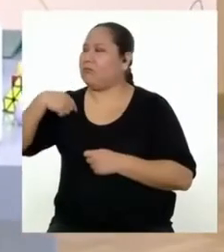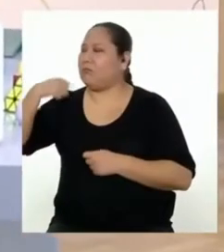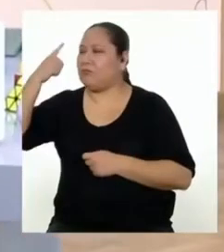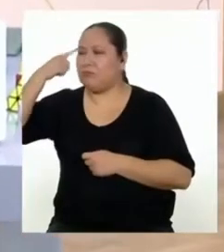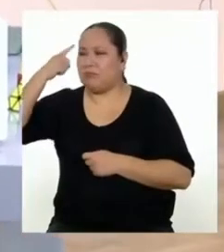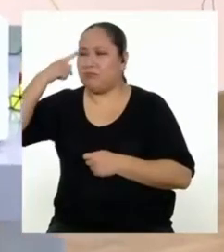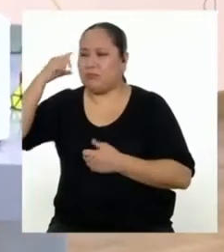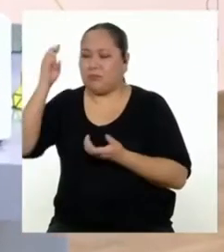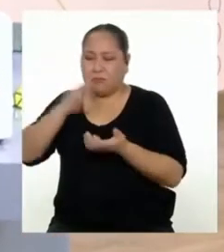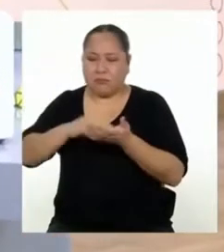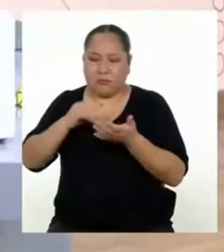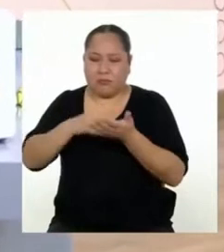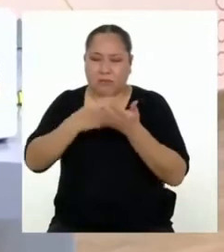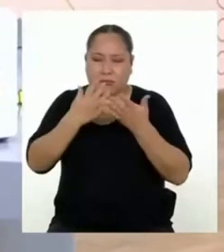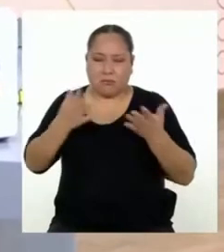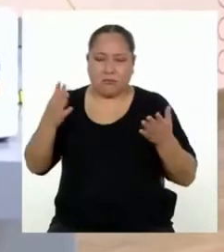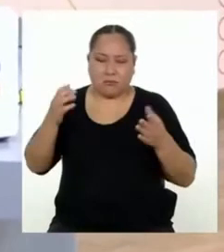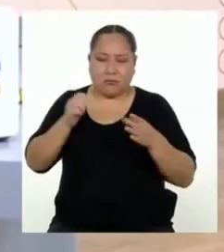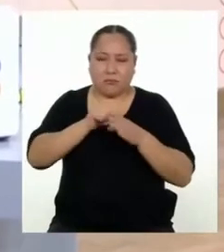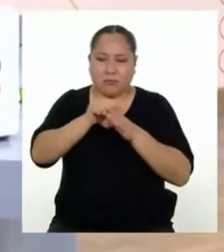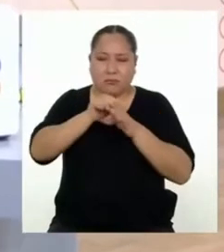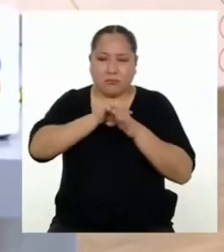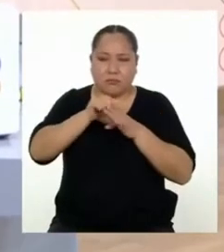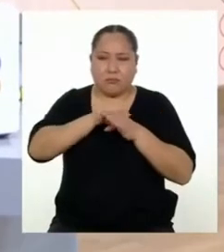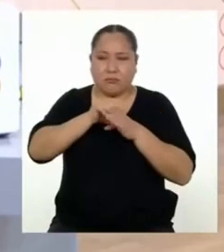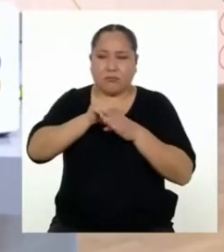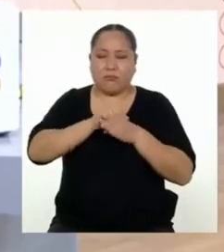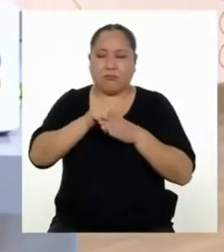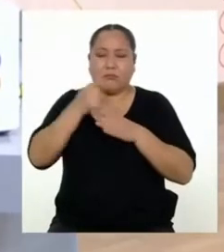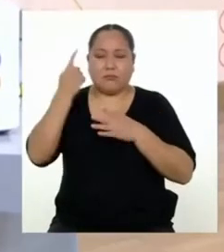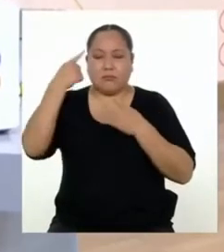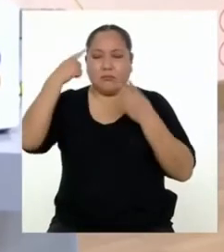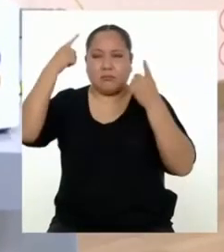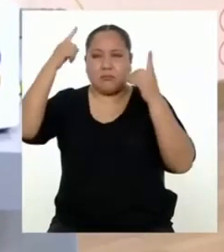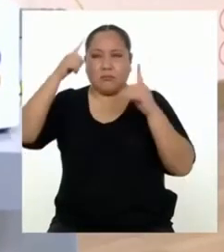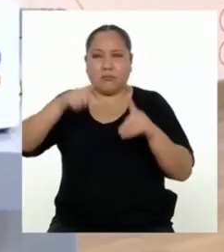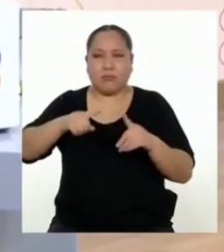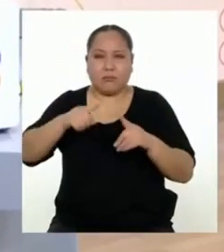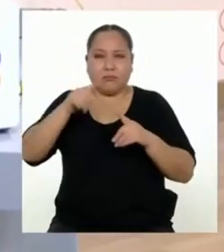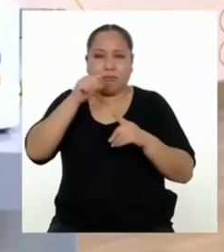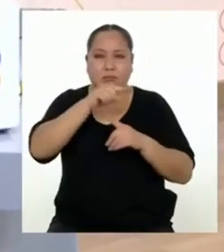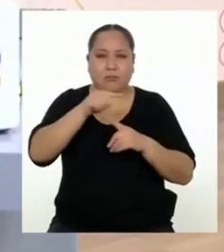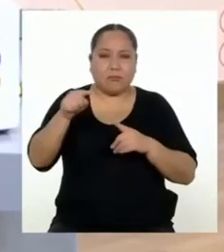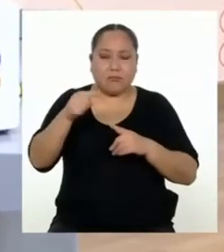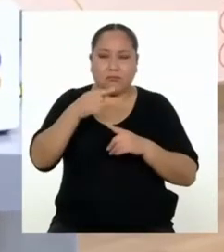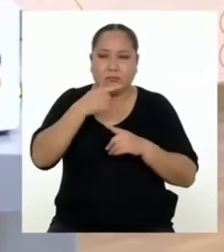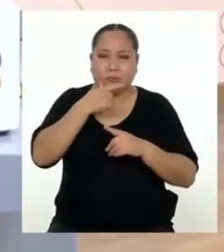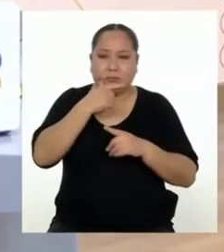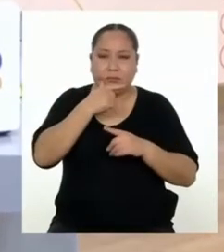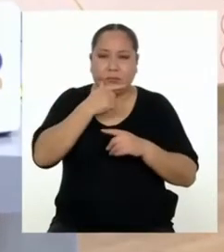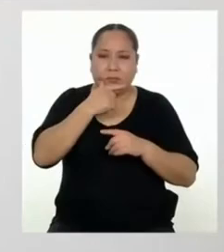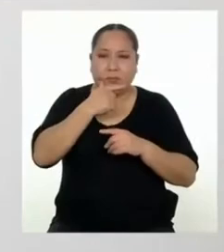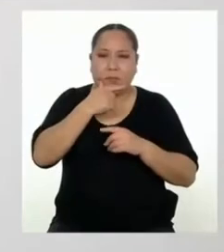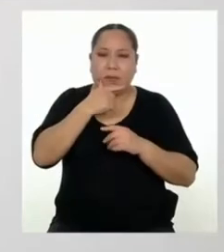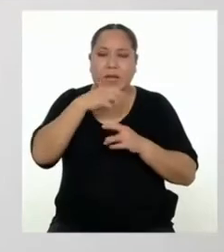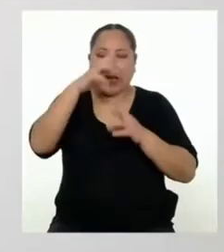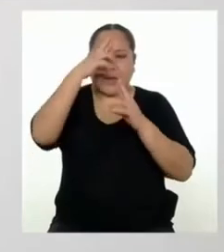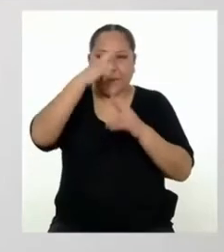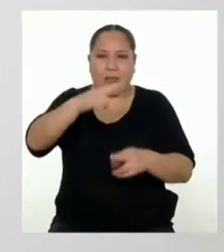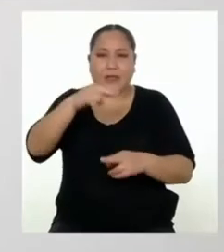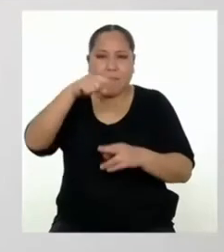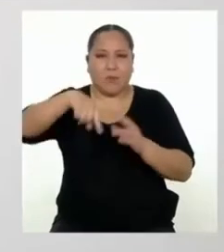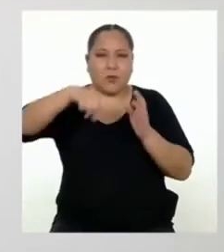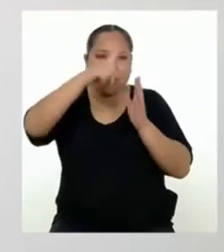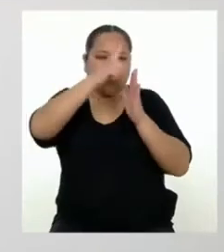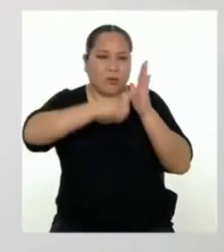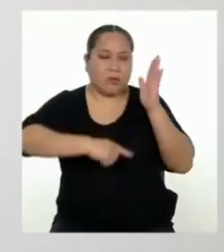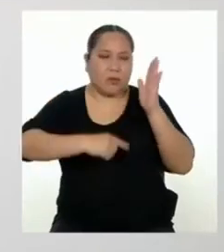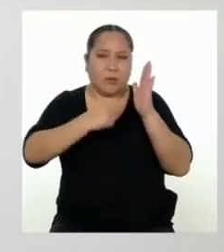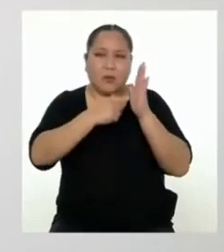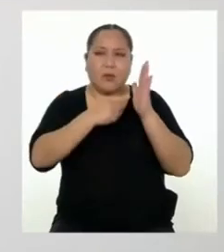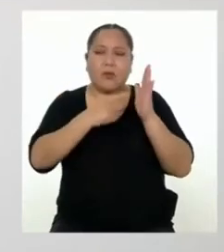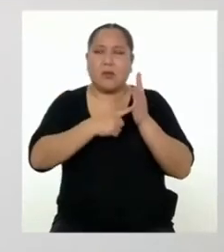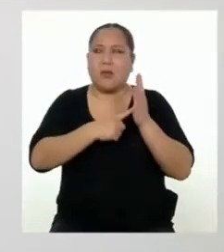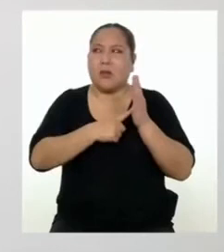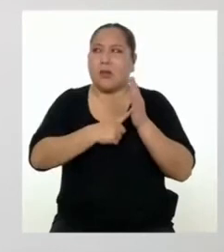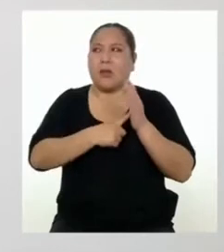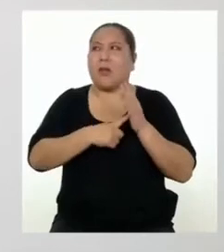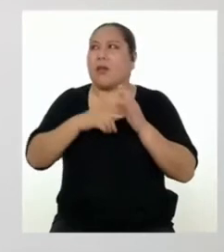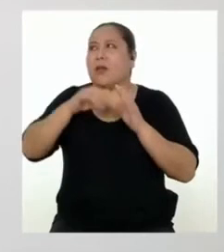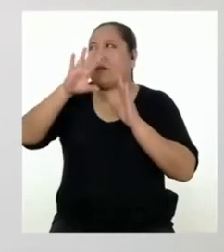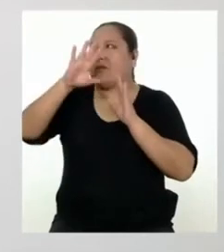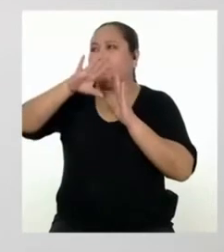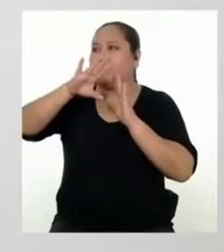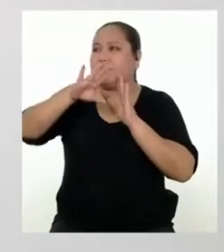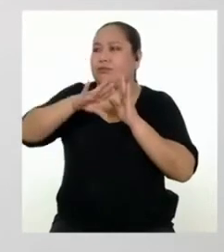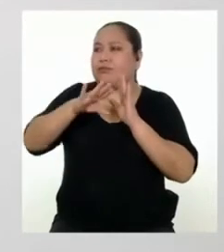debemos cambiar, ¿ah? Si las cumplimos, el costo será menor y vamos a ahorrar más. Seguro que sí, pero